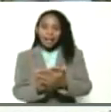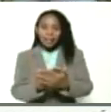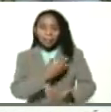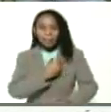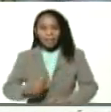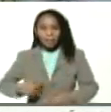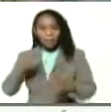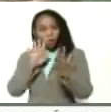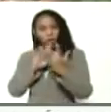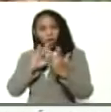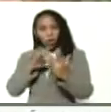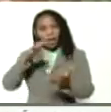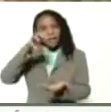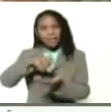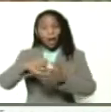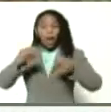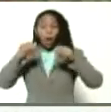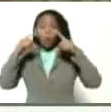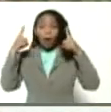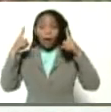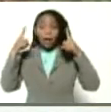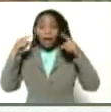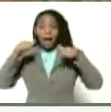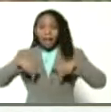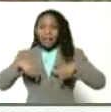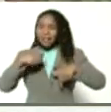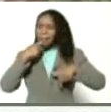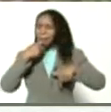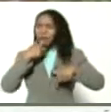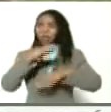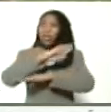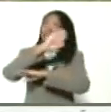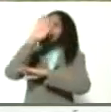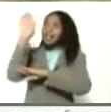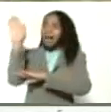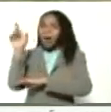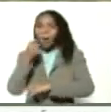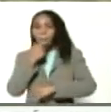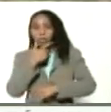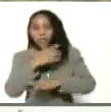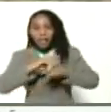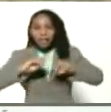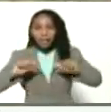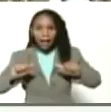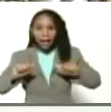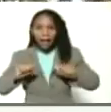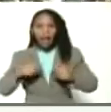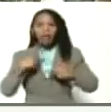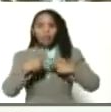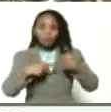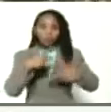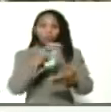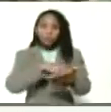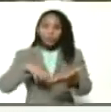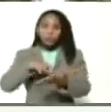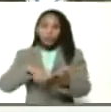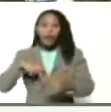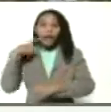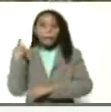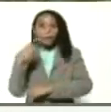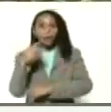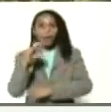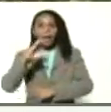Nos encontramos desde el Estado La Guayra, desde este hermoso cielo, desde esta hermosa tierra, productora, agrícola, en la parroquia